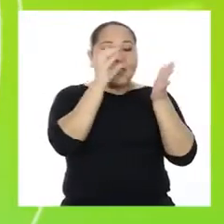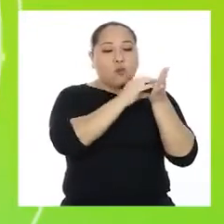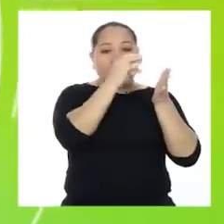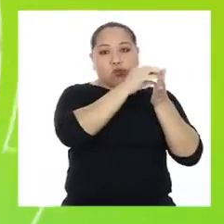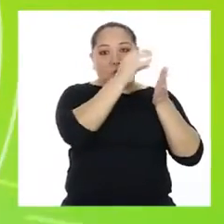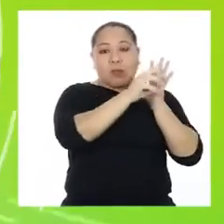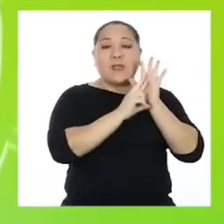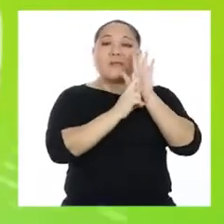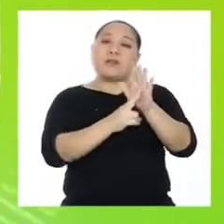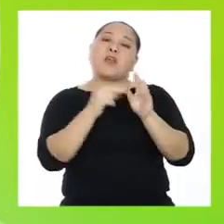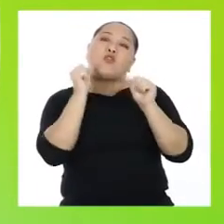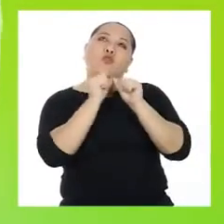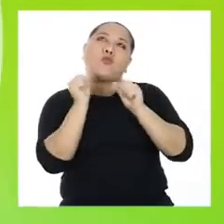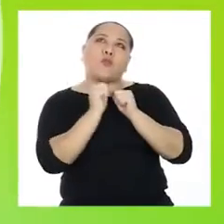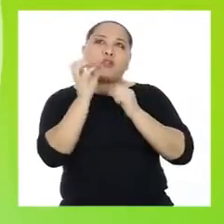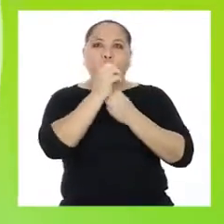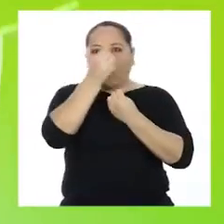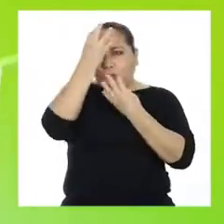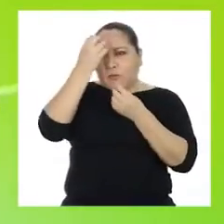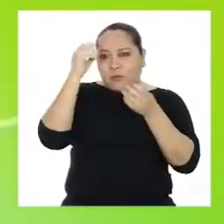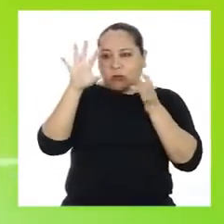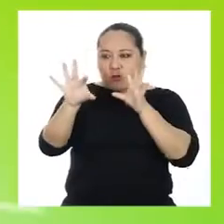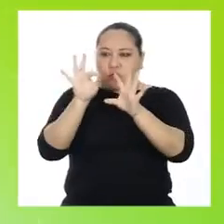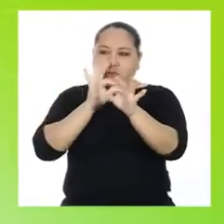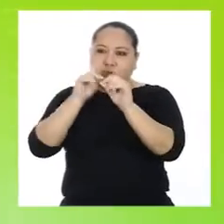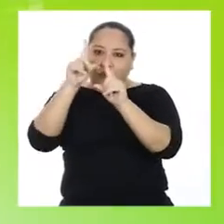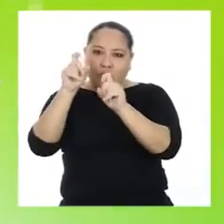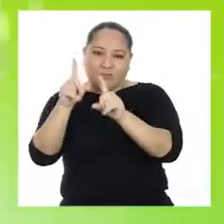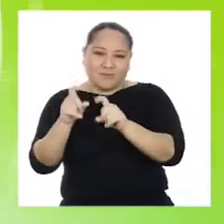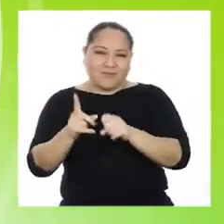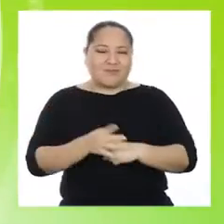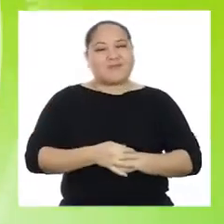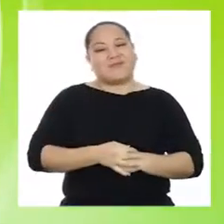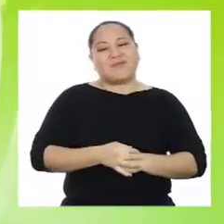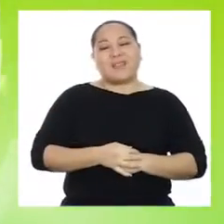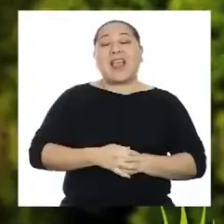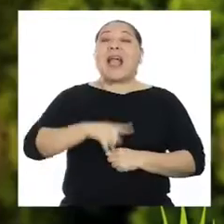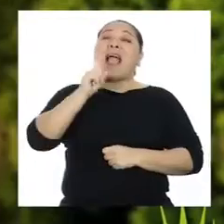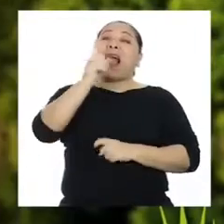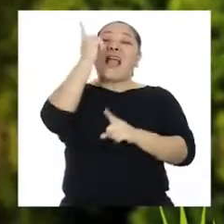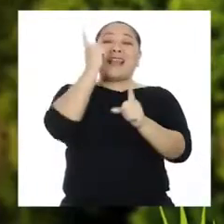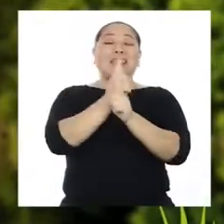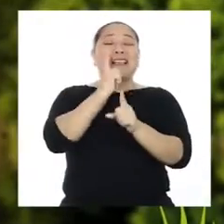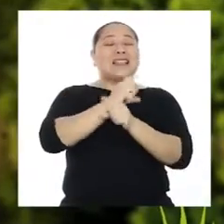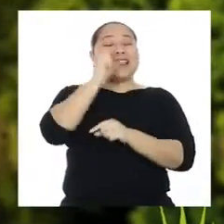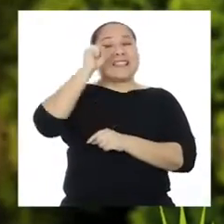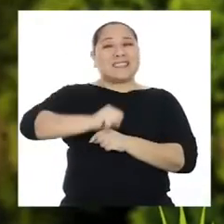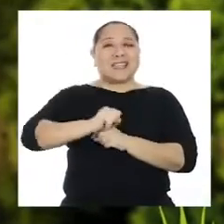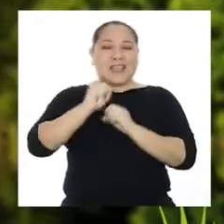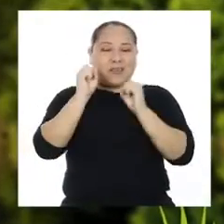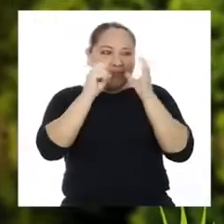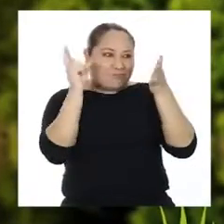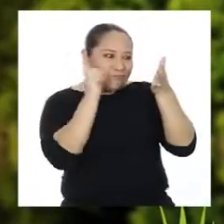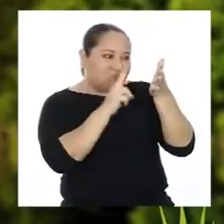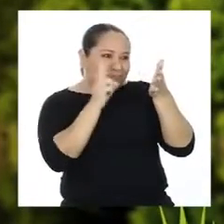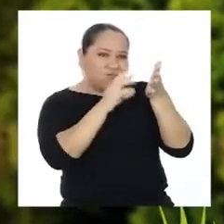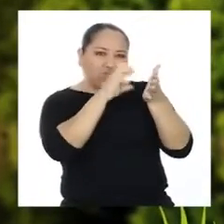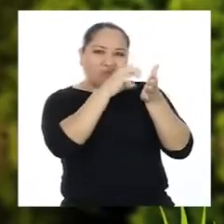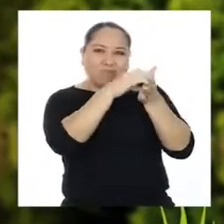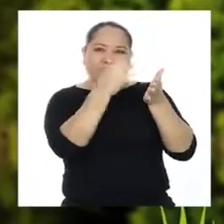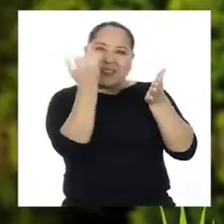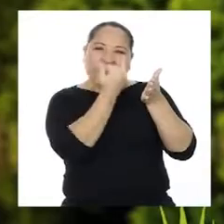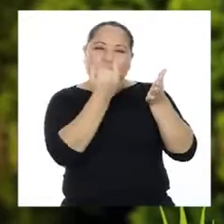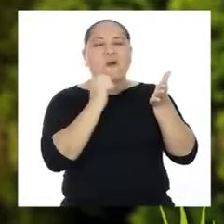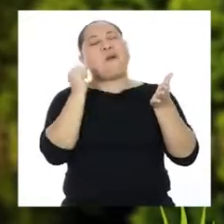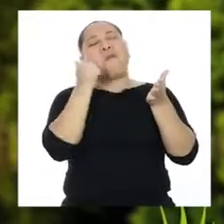símbolos para representar cantidades o datos obtenidos en una encuesta. ¡Cierto! ¡Es muy llamativo